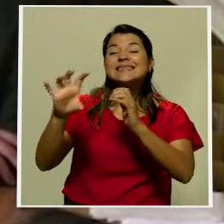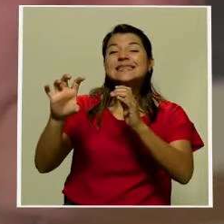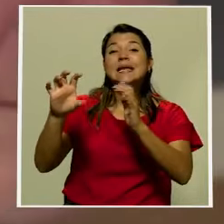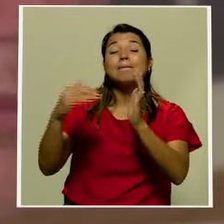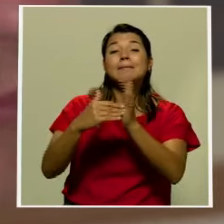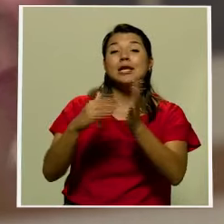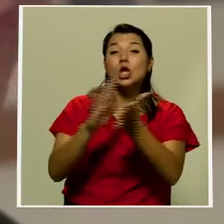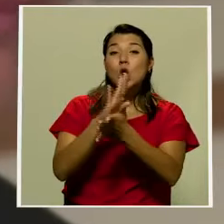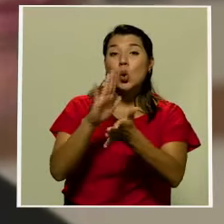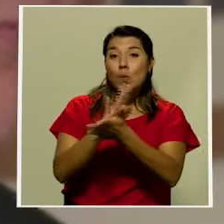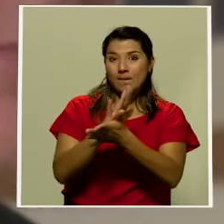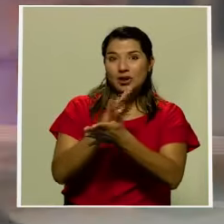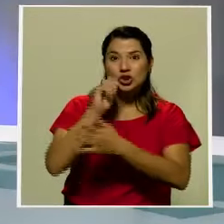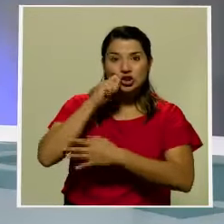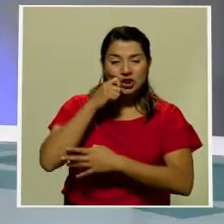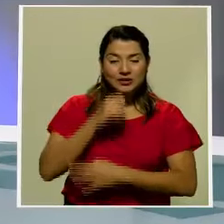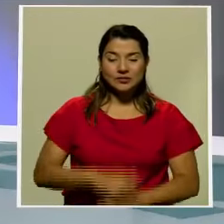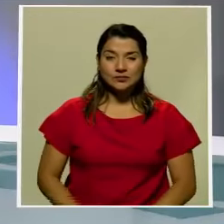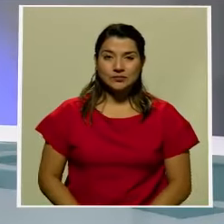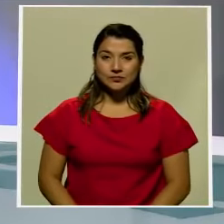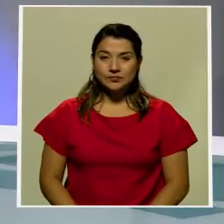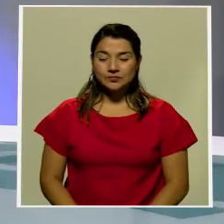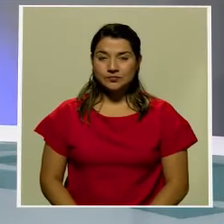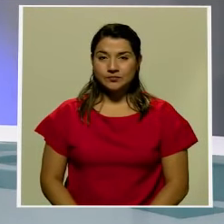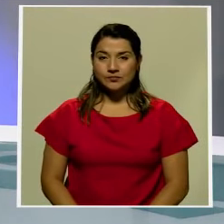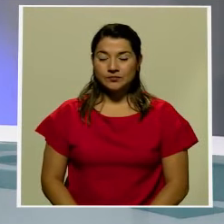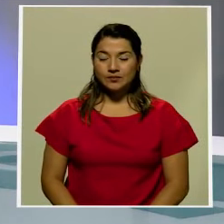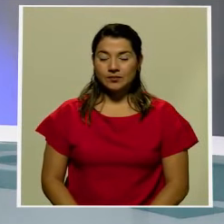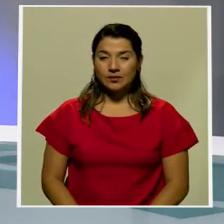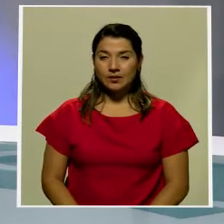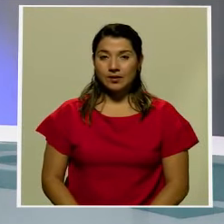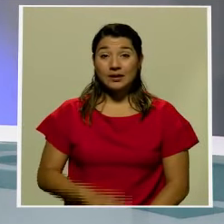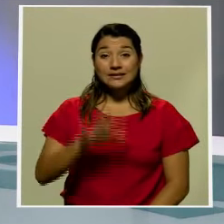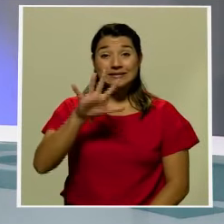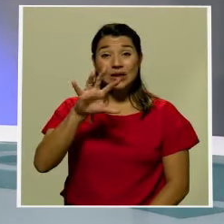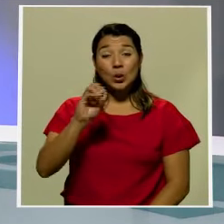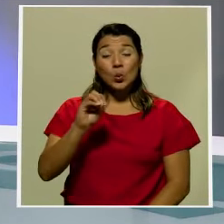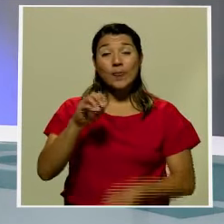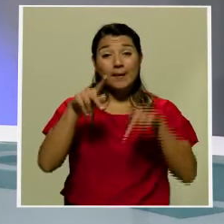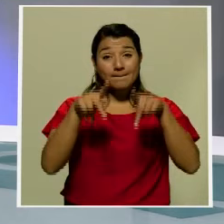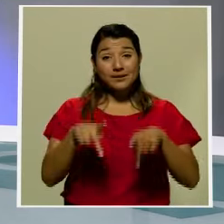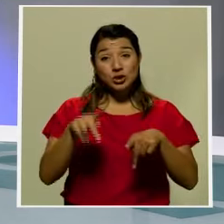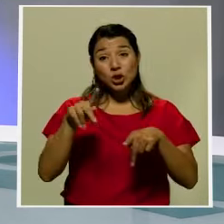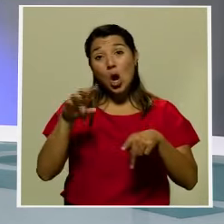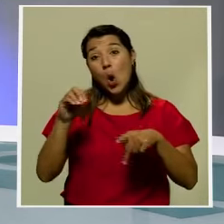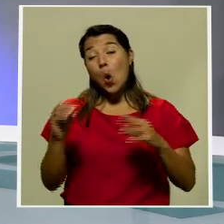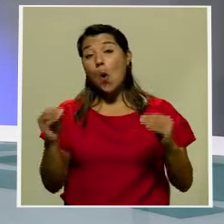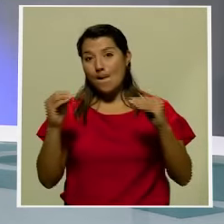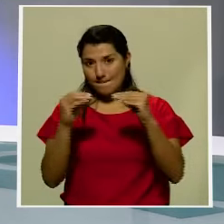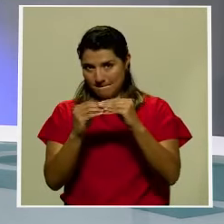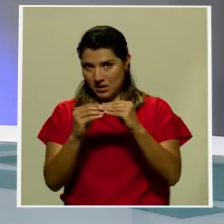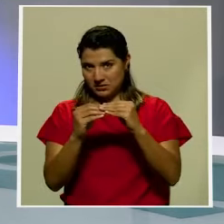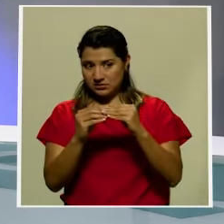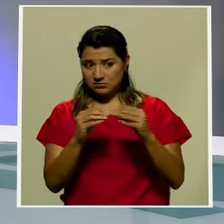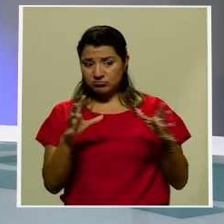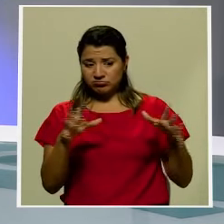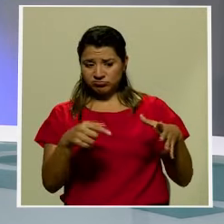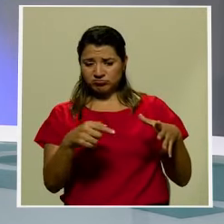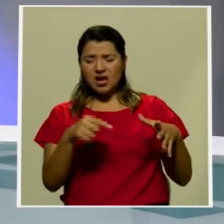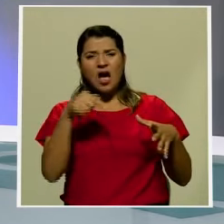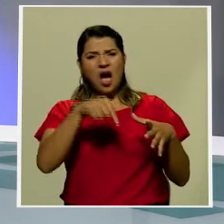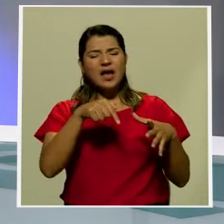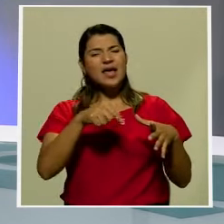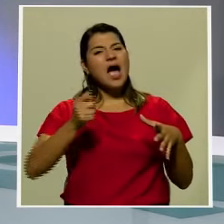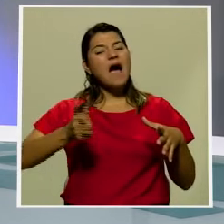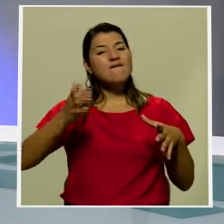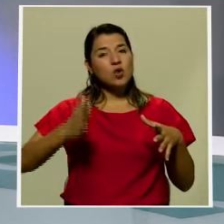diplomáticos secretos. Más de 50 personas, entre ellas un abogado estadounidense y